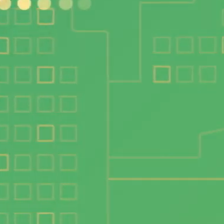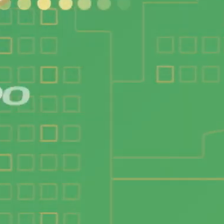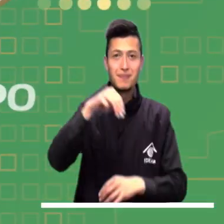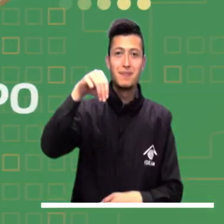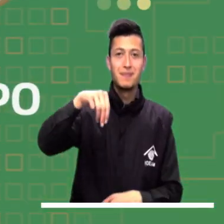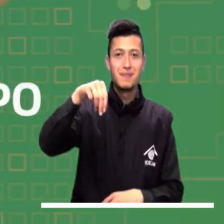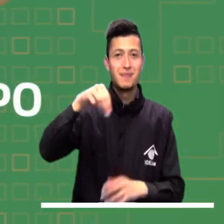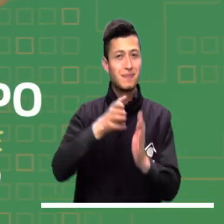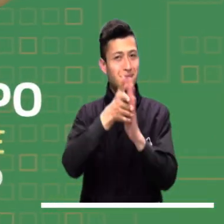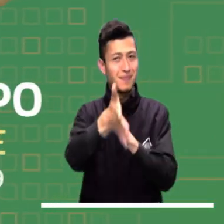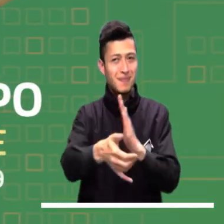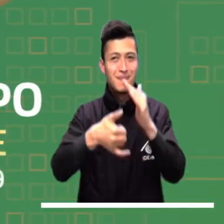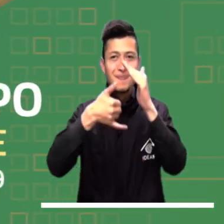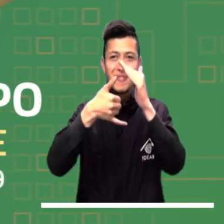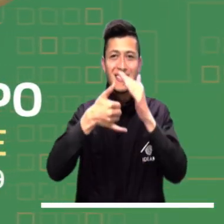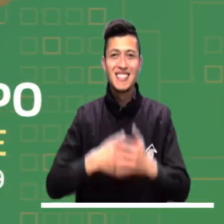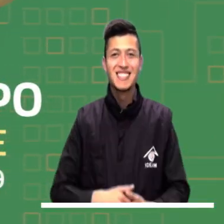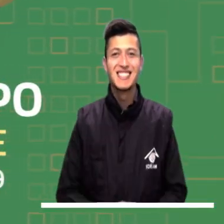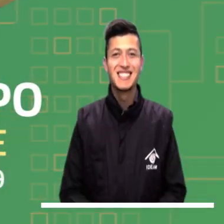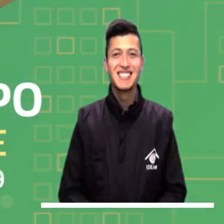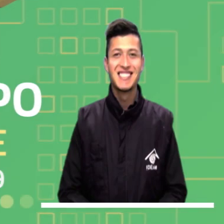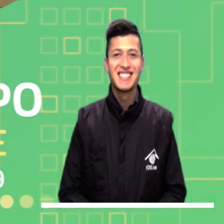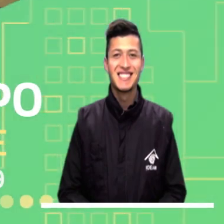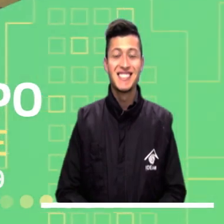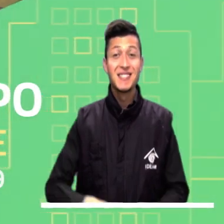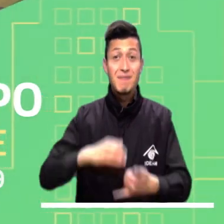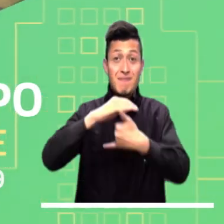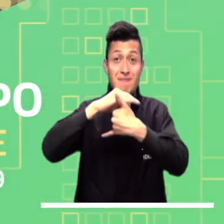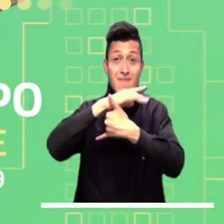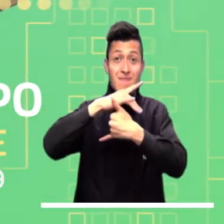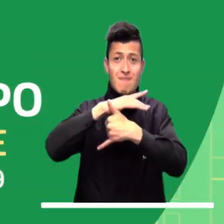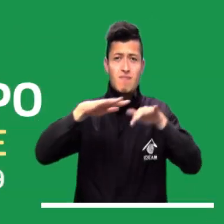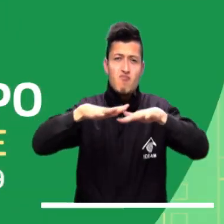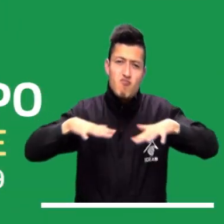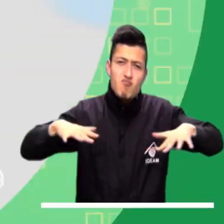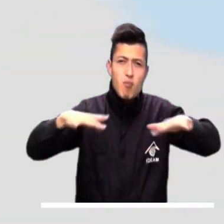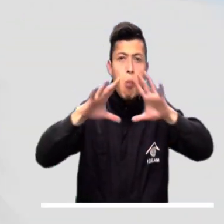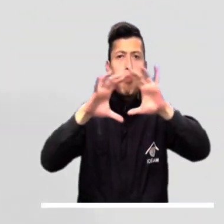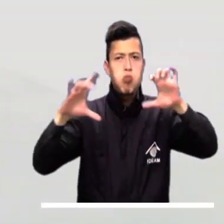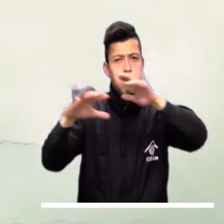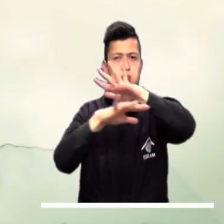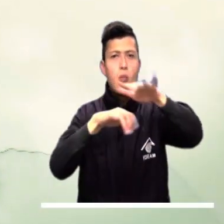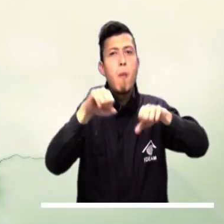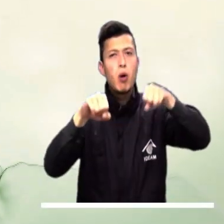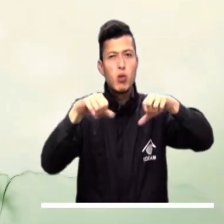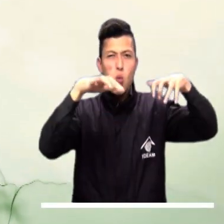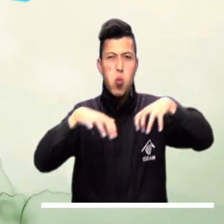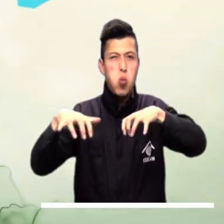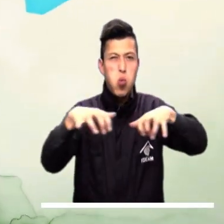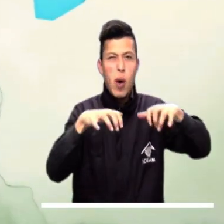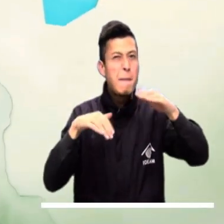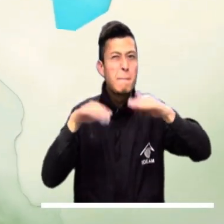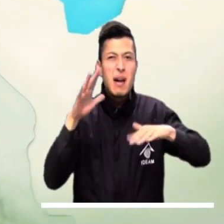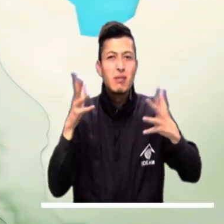Pronóstico del tiempo para la tarde de hoy martes. Sobre el Caribe continuarán las condiciones nubladas con posibles lluvias en